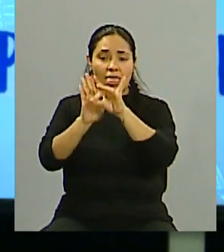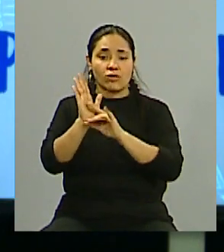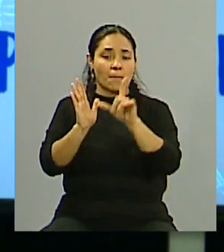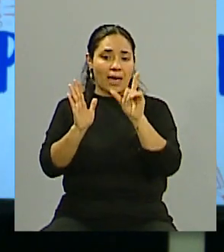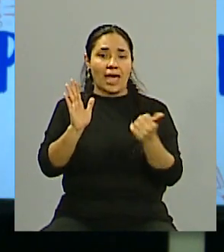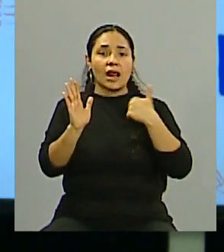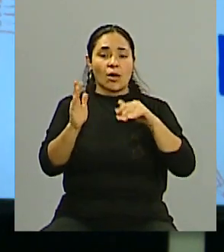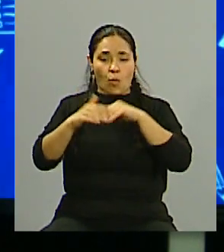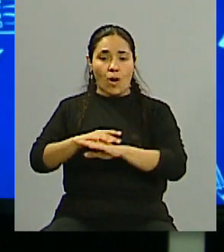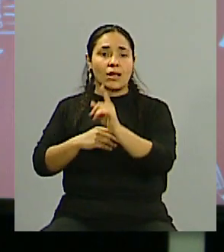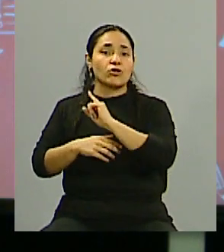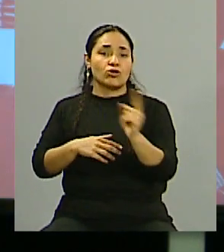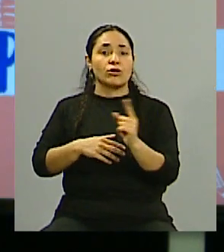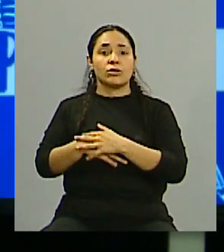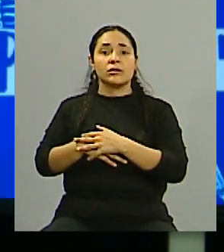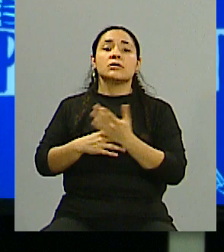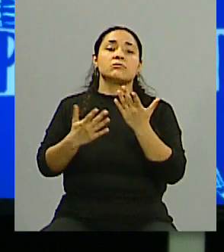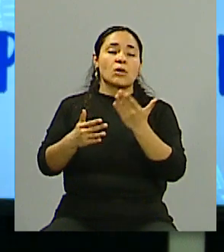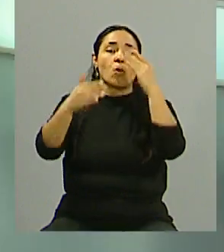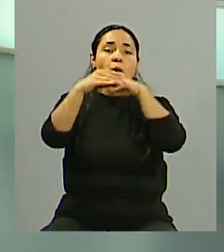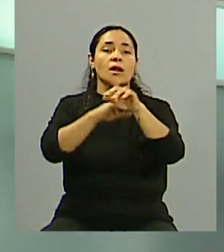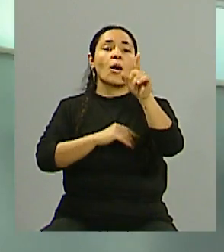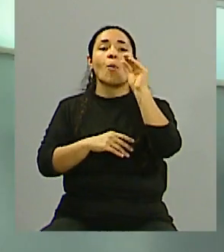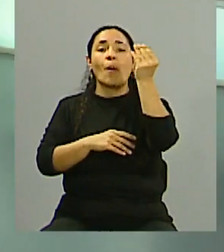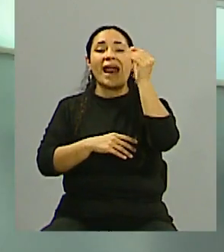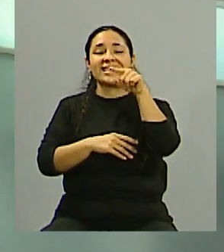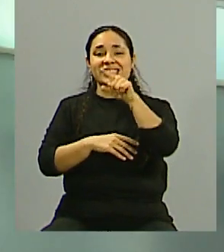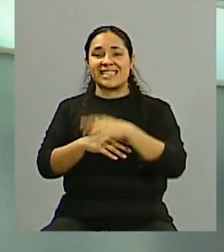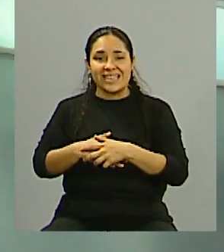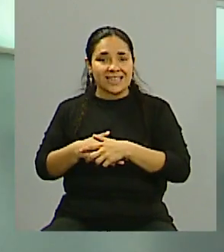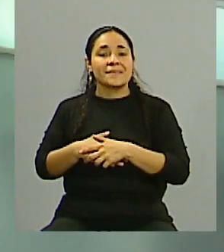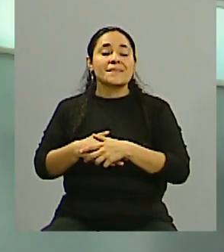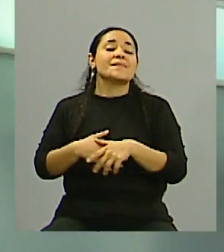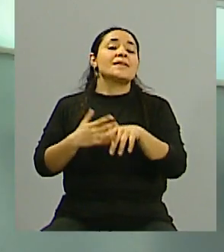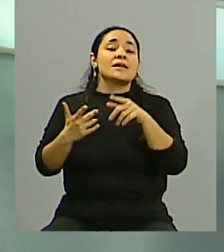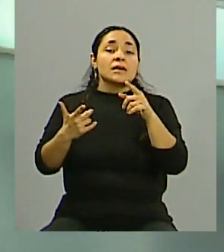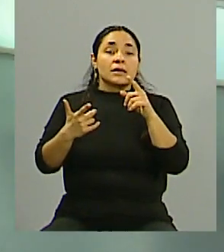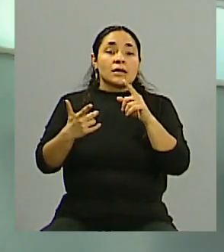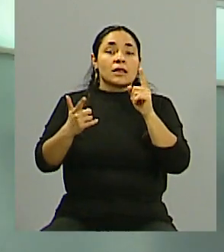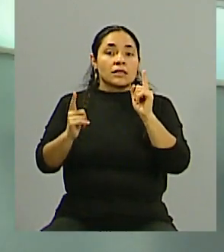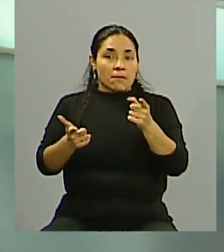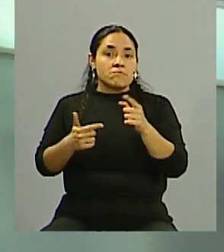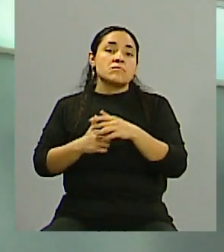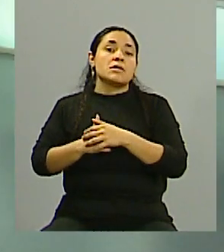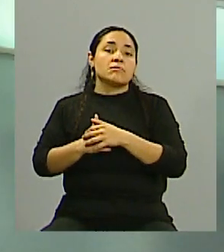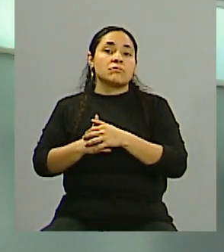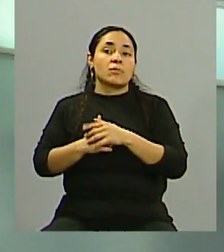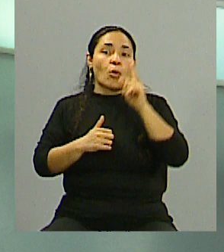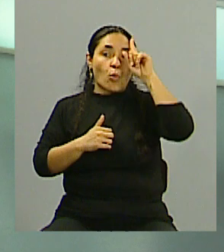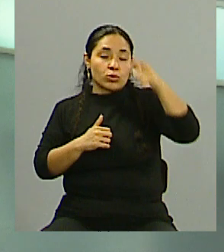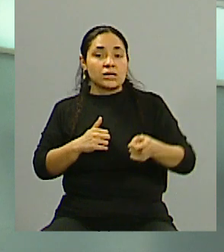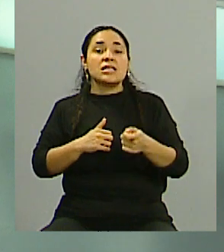Argentina, sino nada por una cuestión de infraestructura se alojaban en Brasil. Tercero, uno renunciaba a la jurisdicción de la justicia